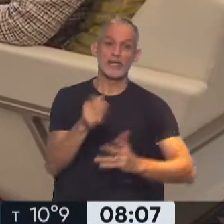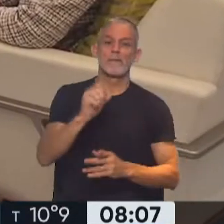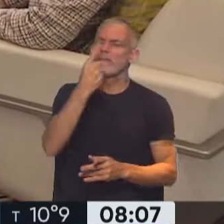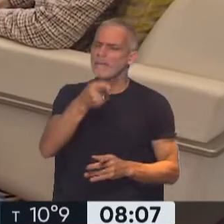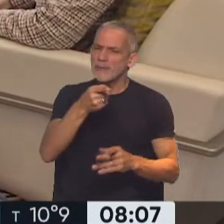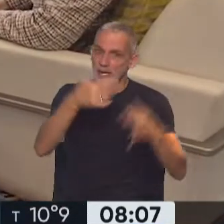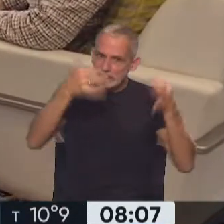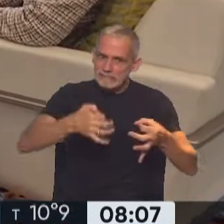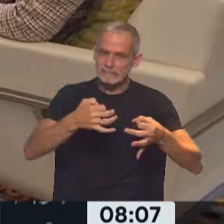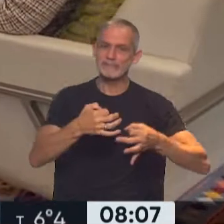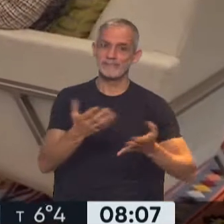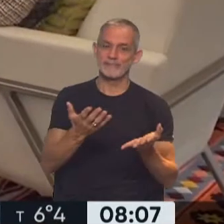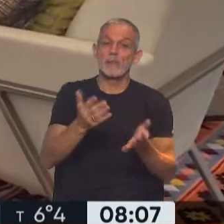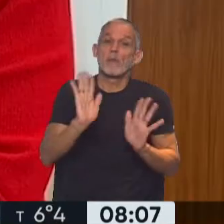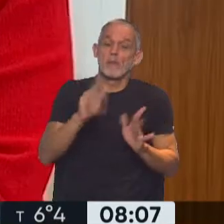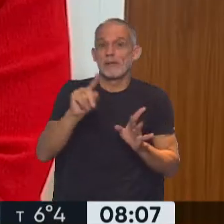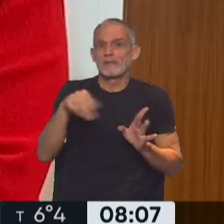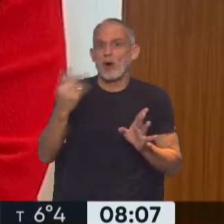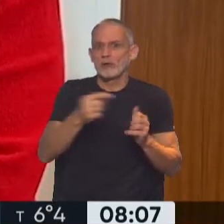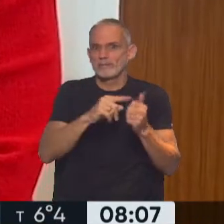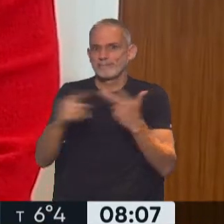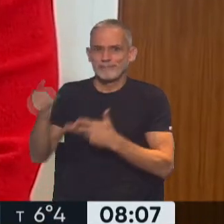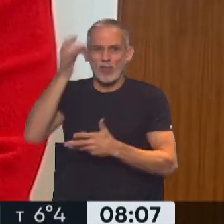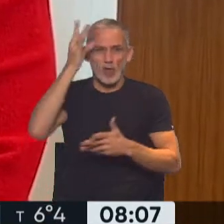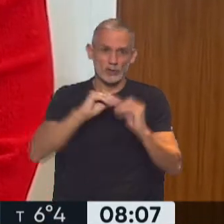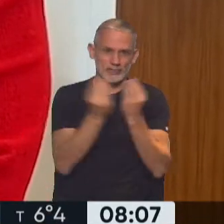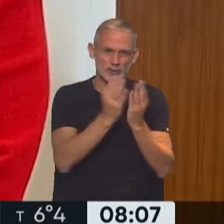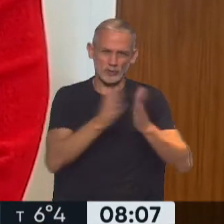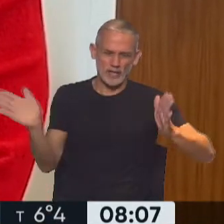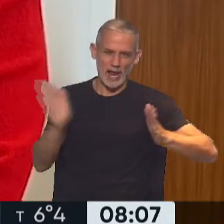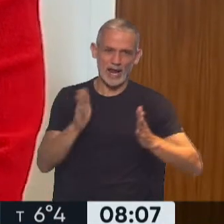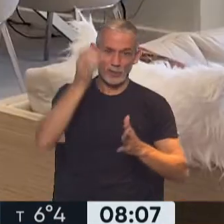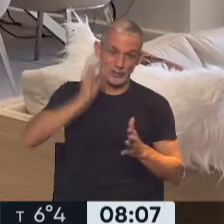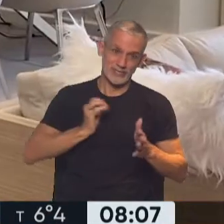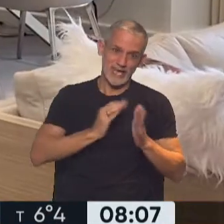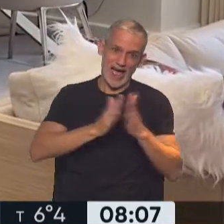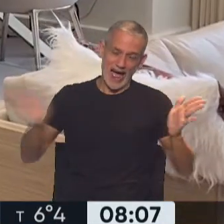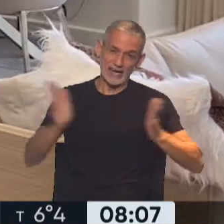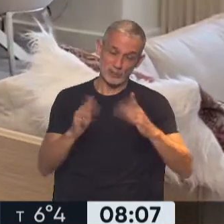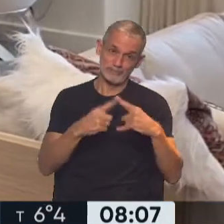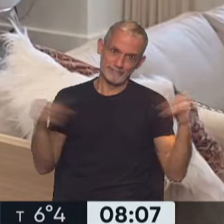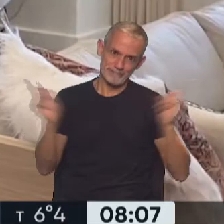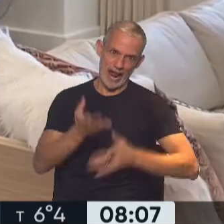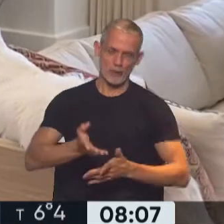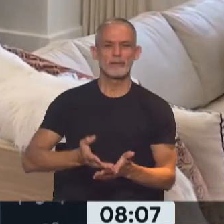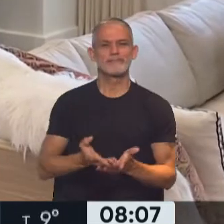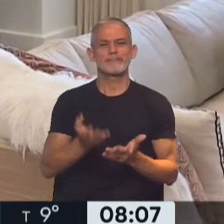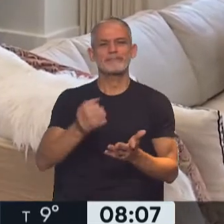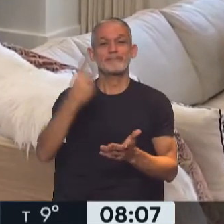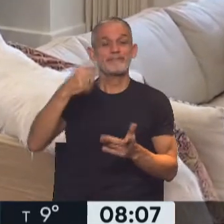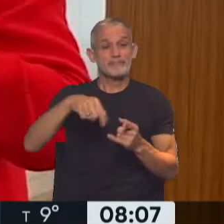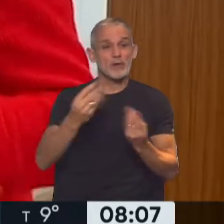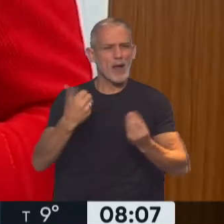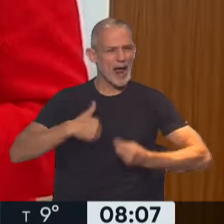primera la cumpla. Claro, por lo menos. Claro, sí, así es como para arrancar esa relación que va a ser muy larga. Bueno, lo cierto es que además